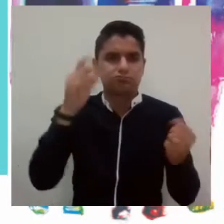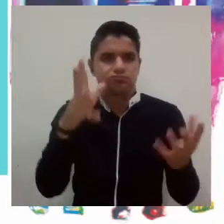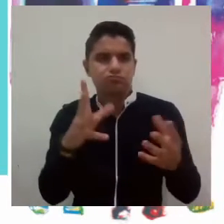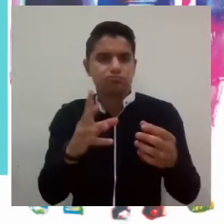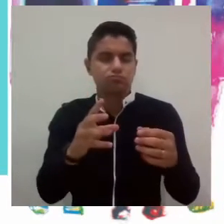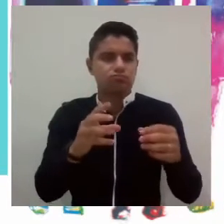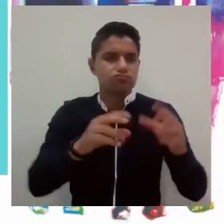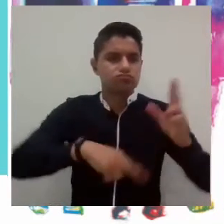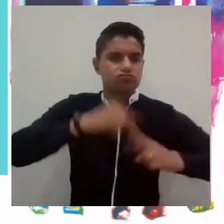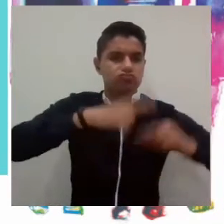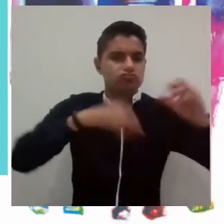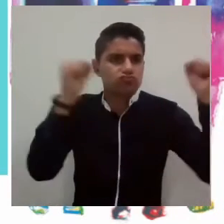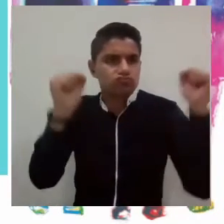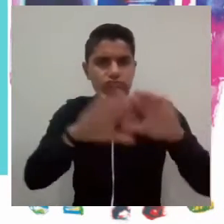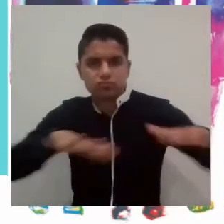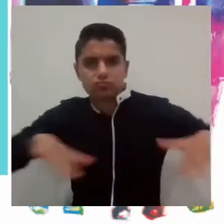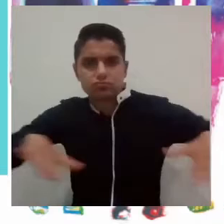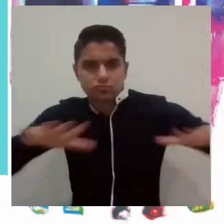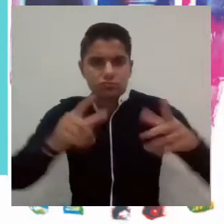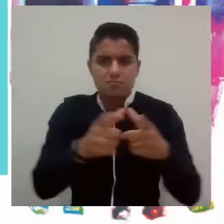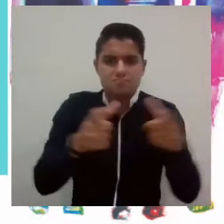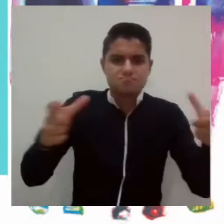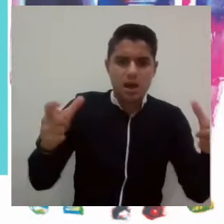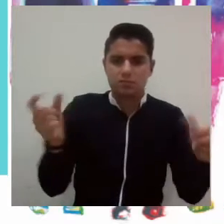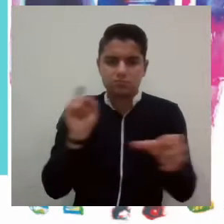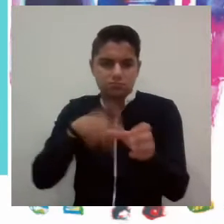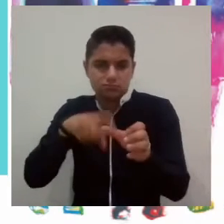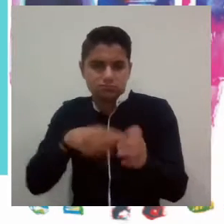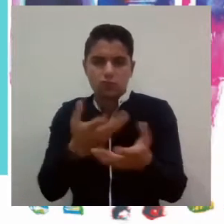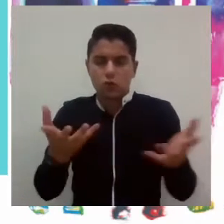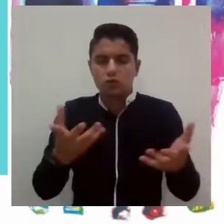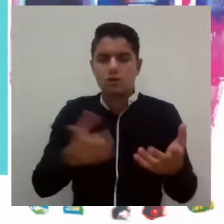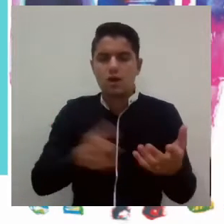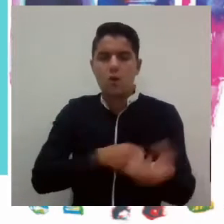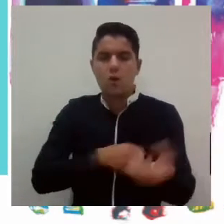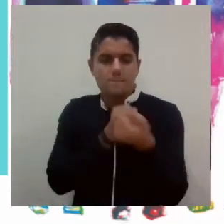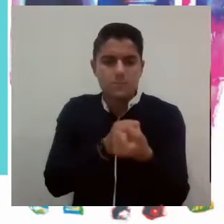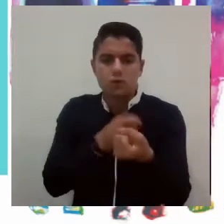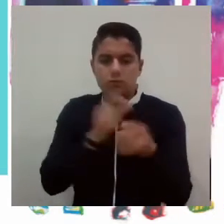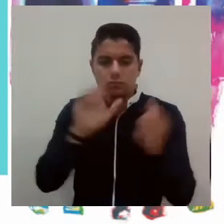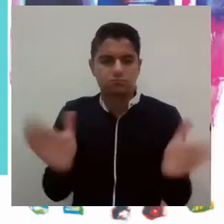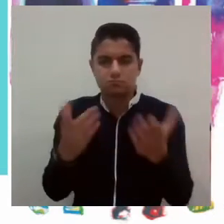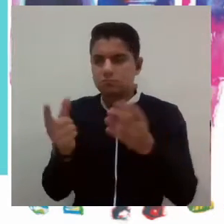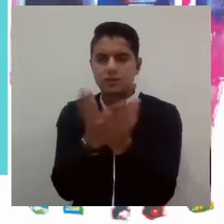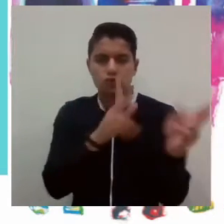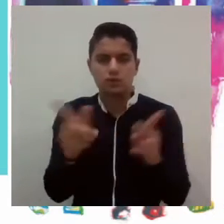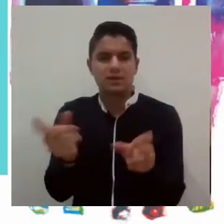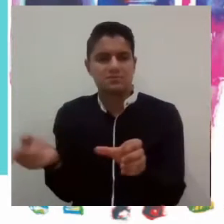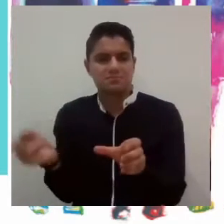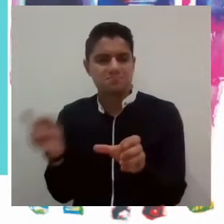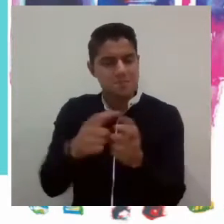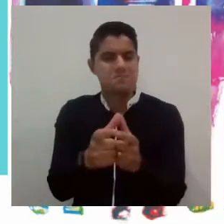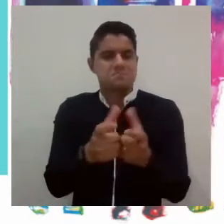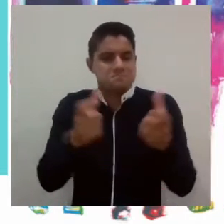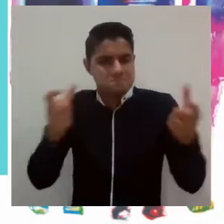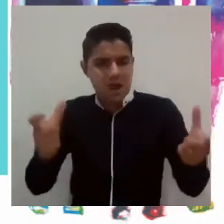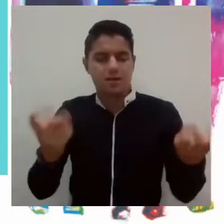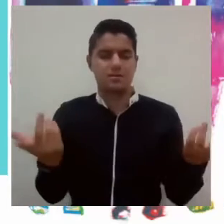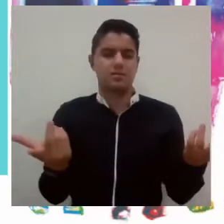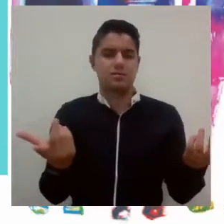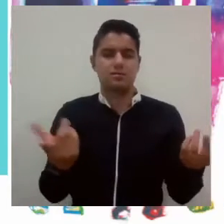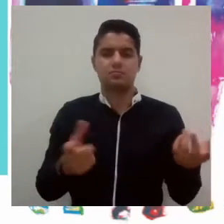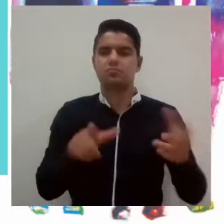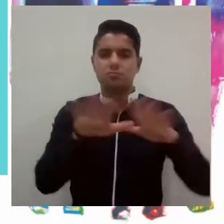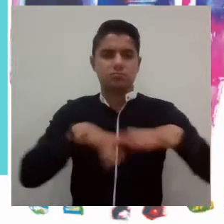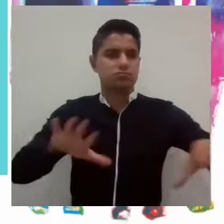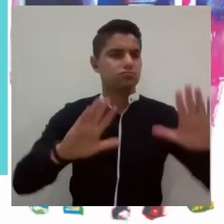Antes nos preocupábamos por la infraestructura, por los proyectos de crecimiento, por los apoyos para poder aumentar el número de